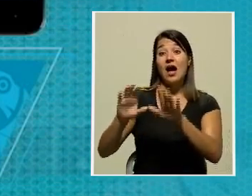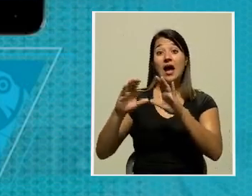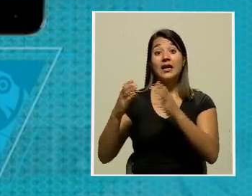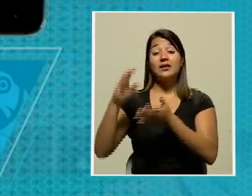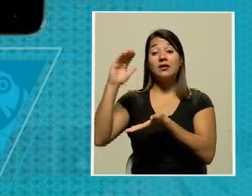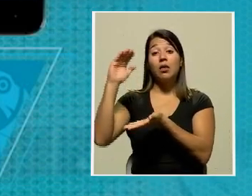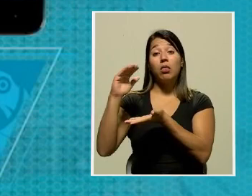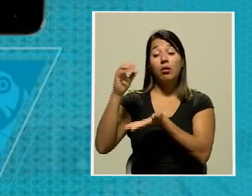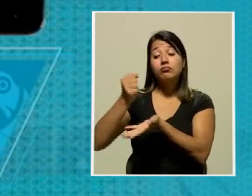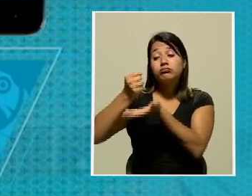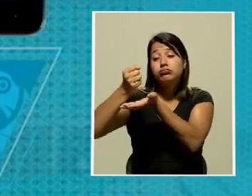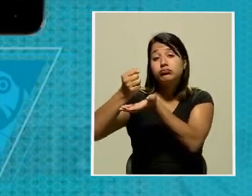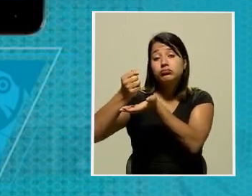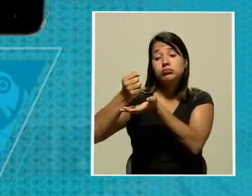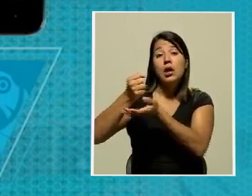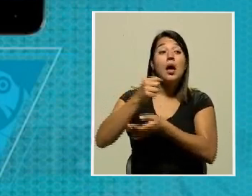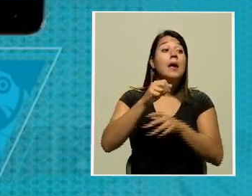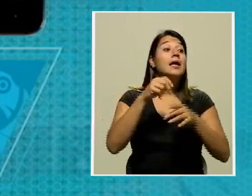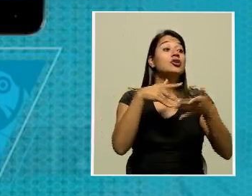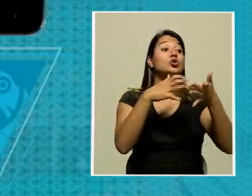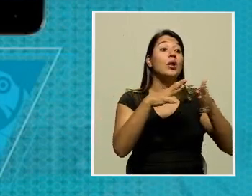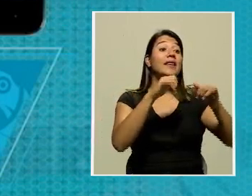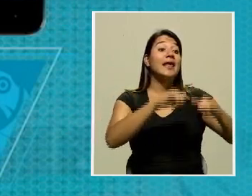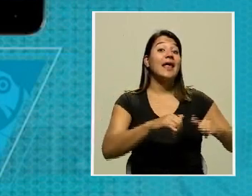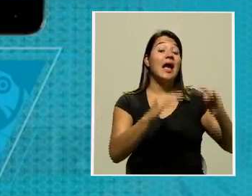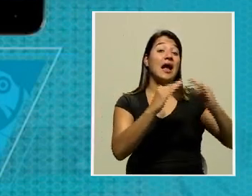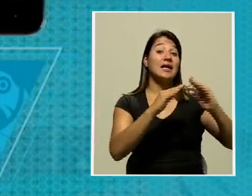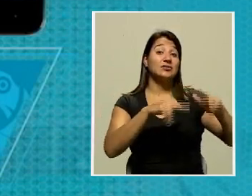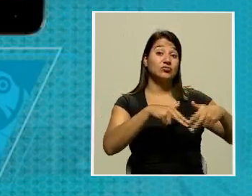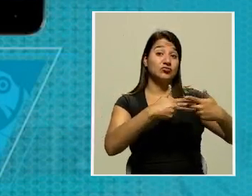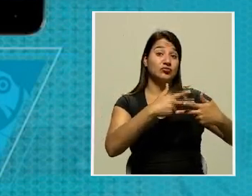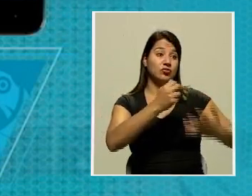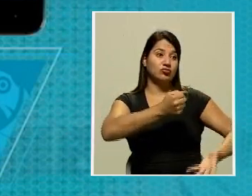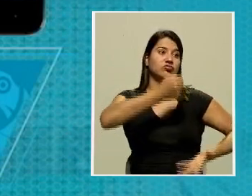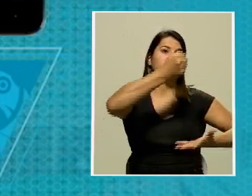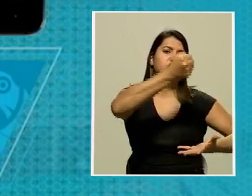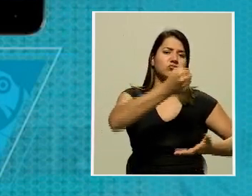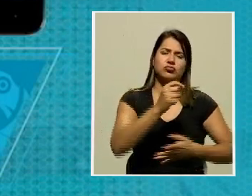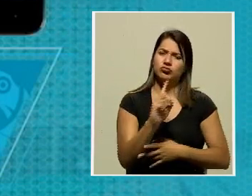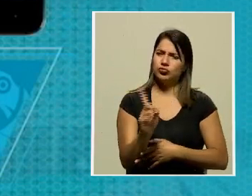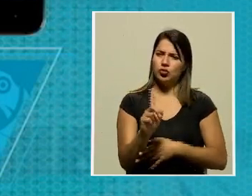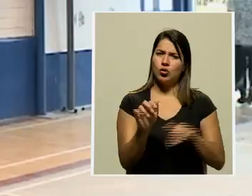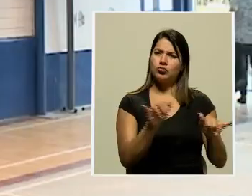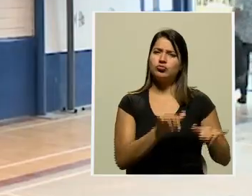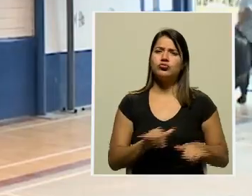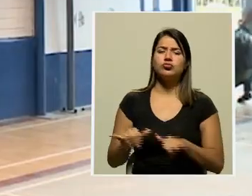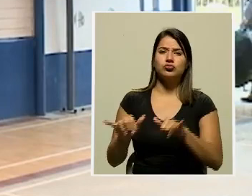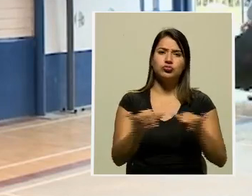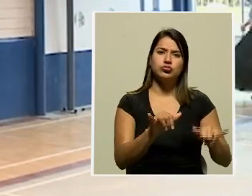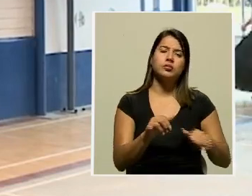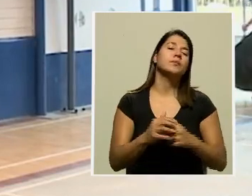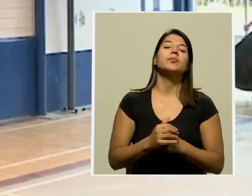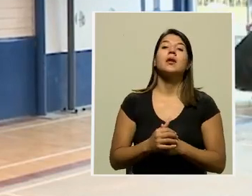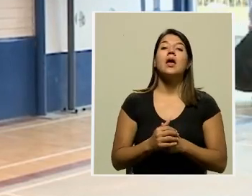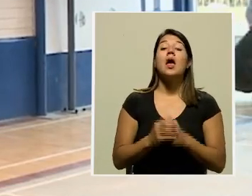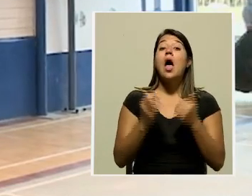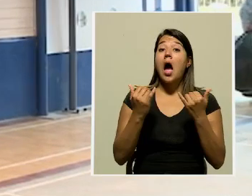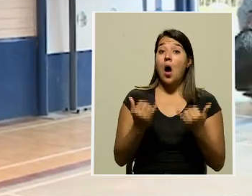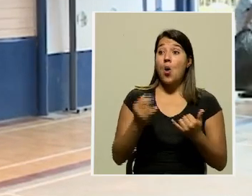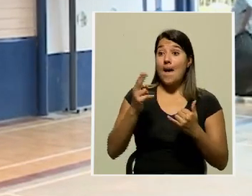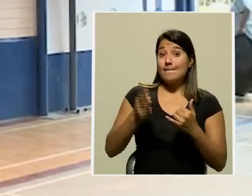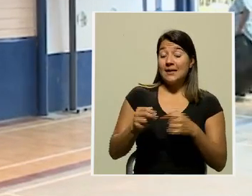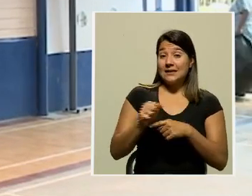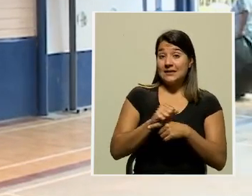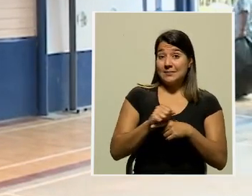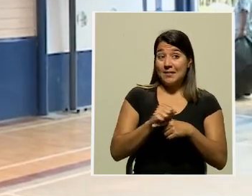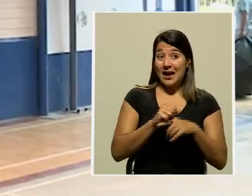dándoles alimentación a ellos en el centro educativo, entonces es lo que hablamos de un paquete ajustado. En esta misma capacitación la